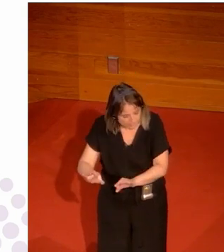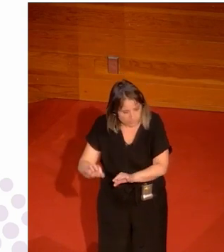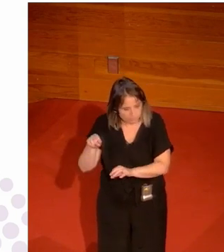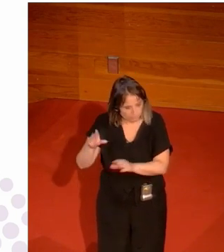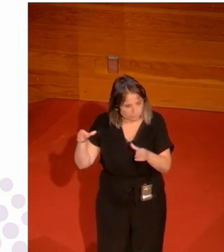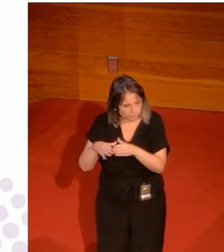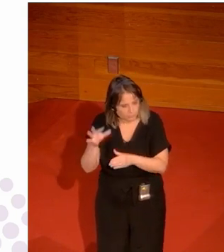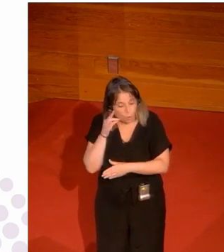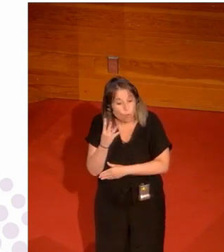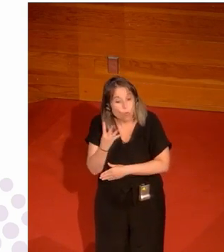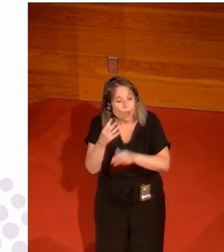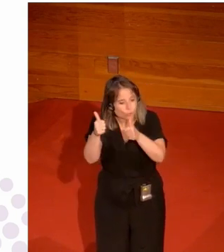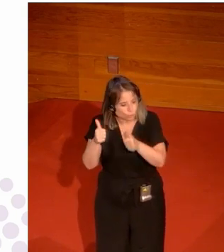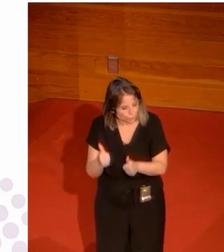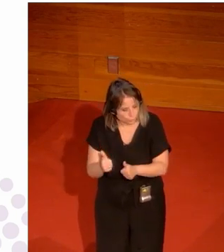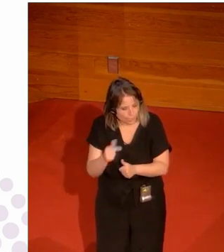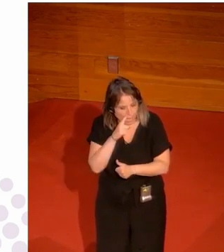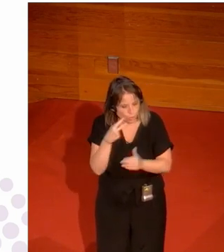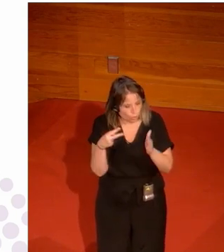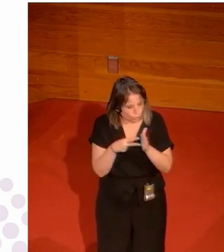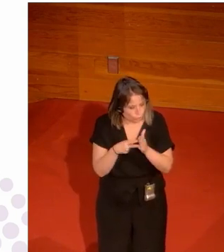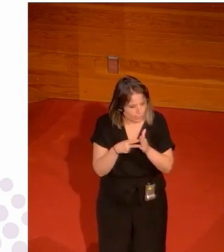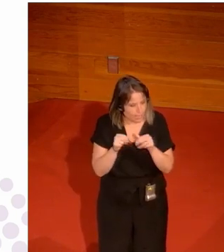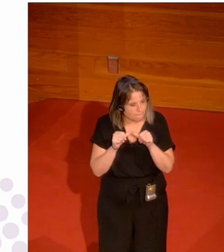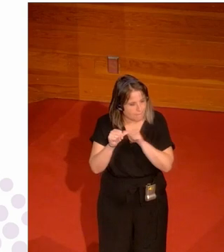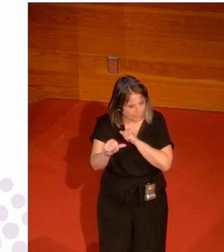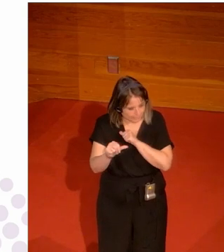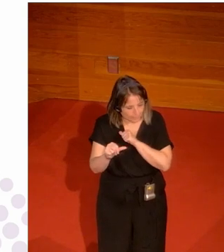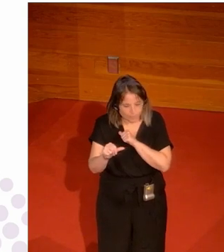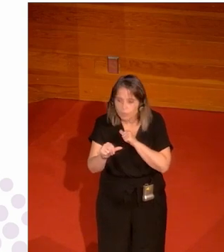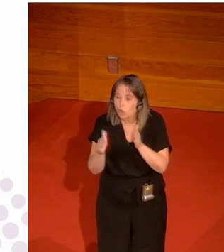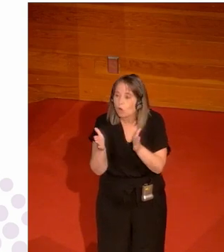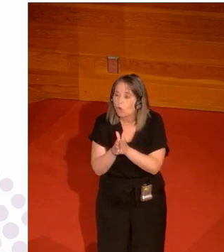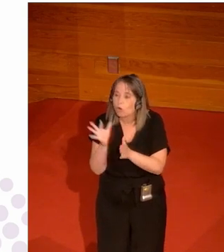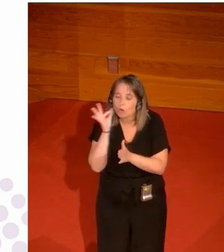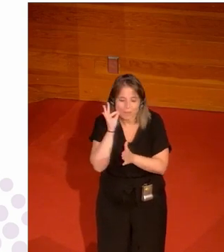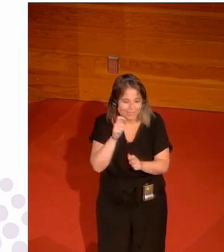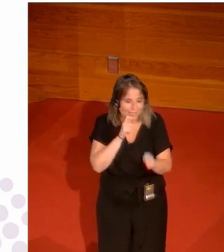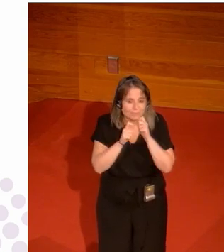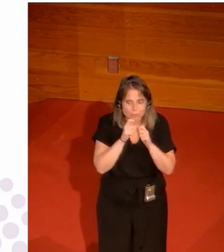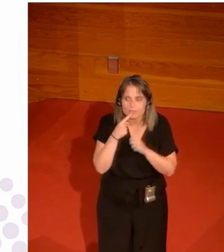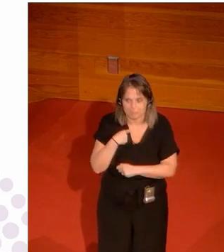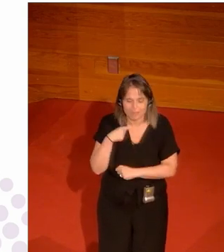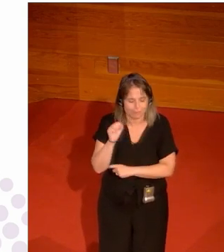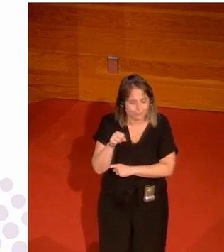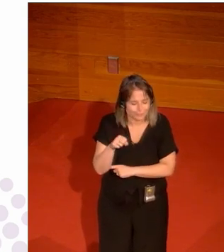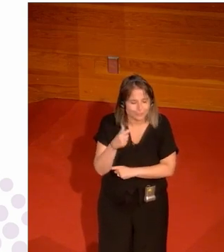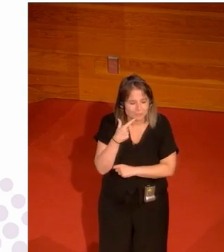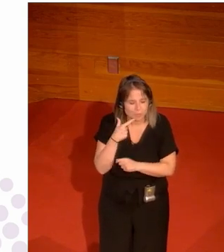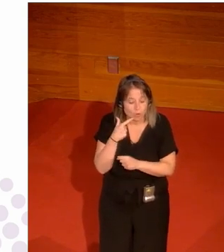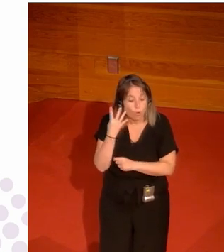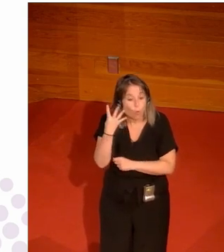como cuatro títulos desde 2000 a partir de 2000 aquí las compañías periodistas están sintiendo como